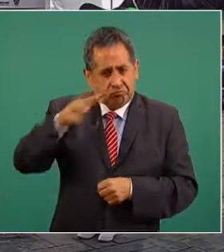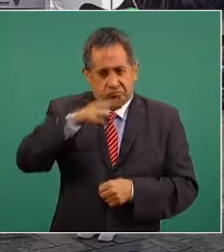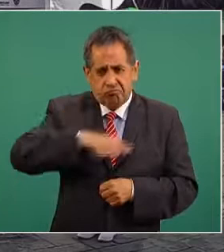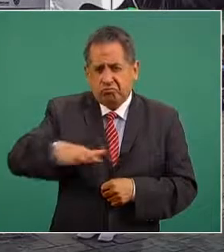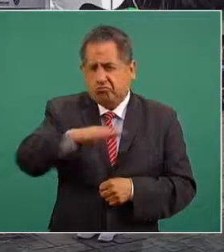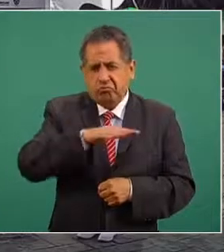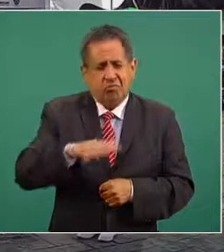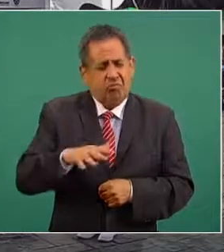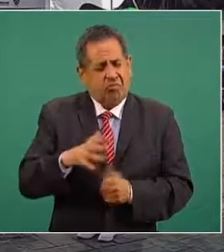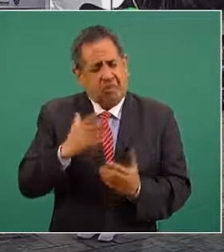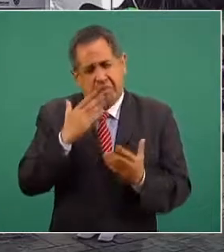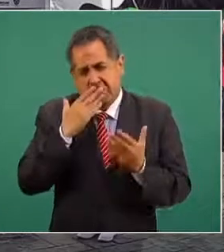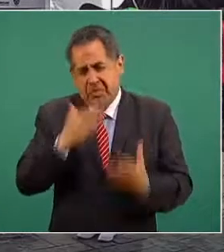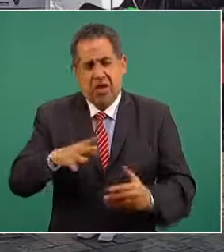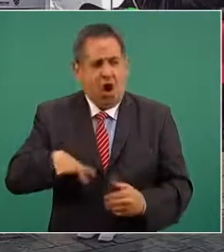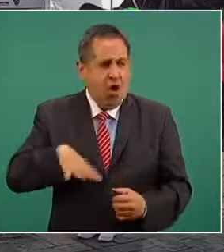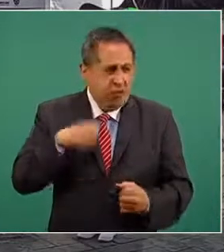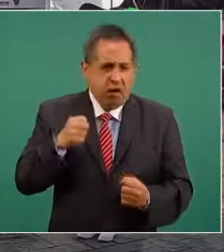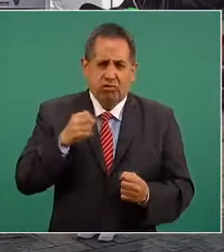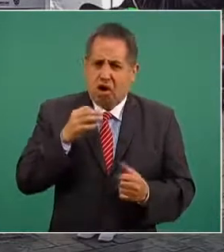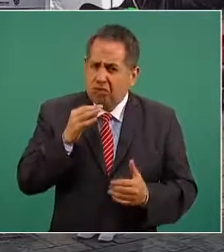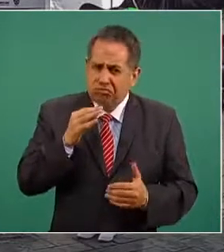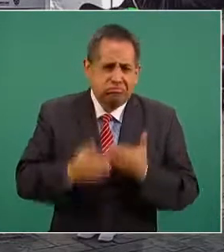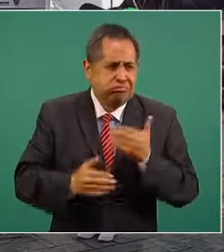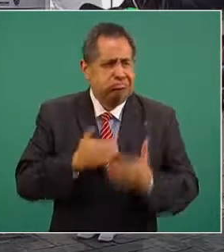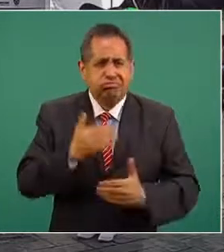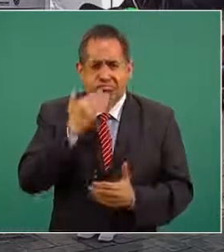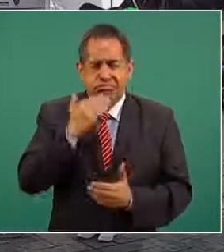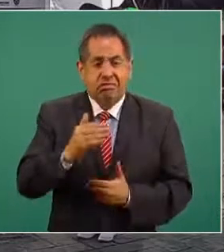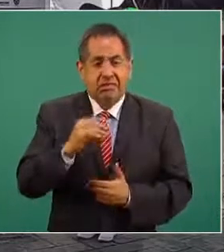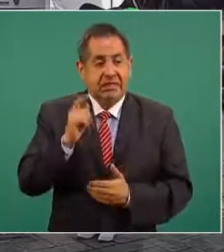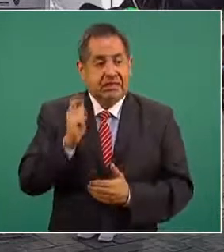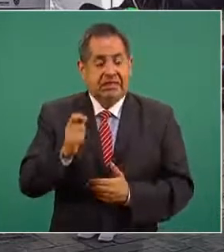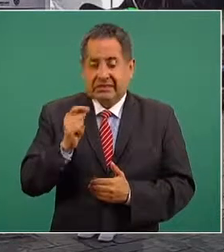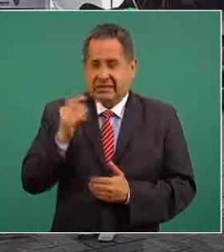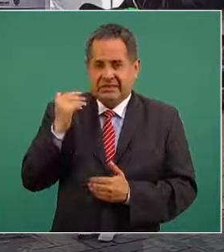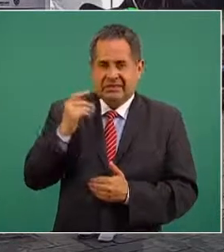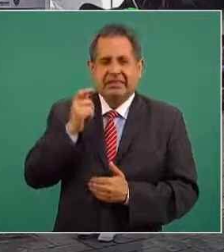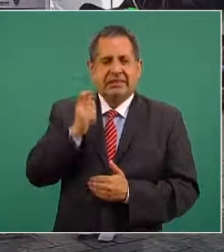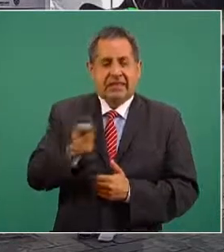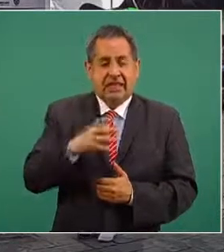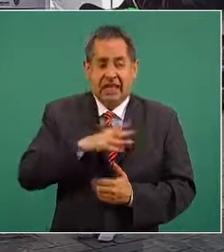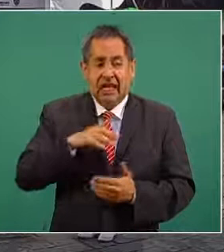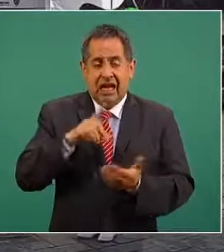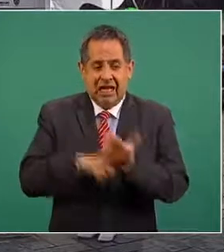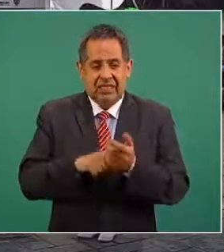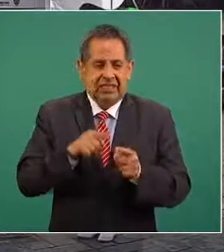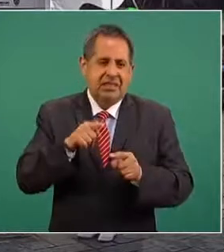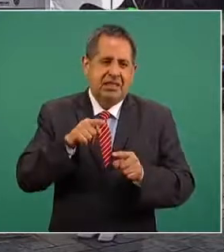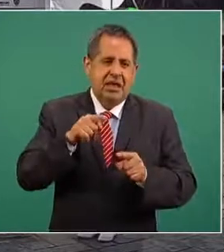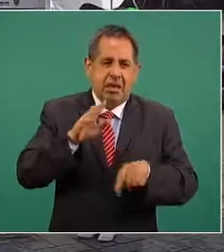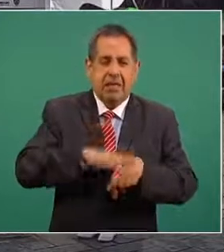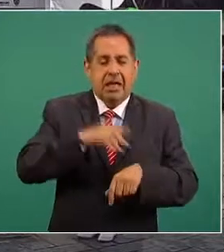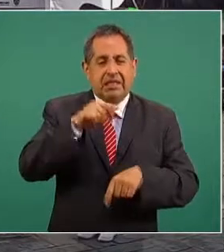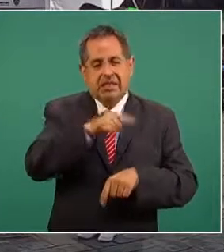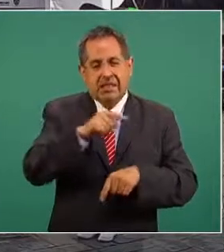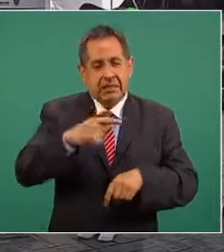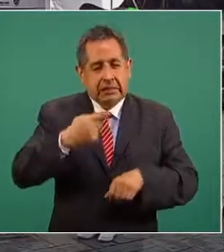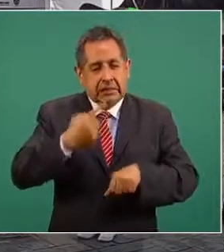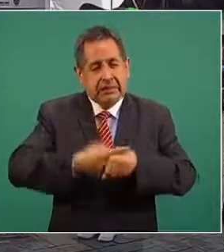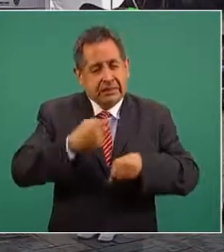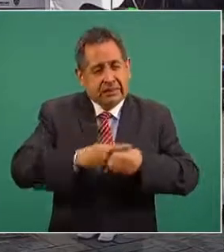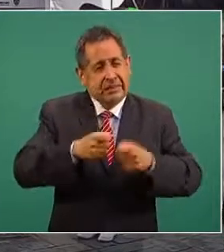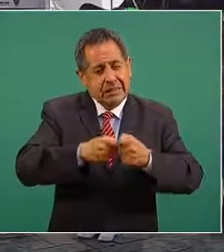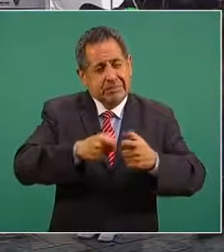todo un esfuerzo porque últimamente ha habido un incremento de casos